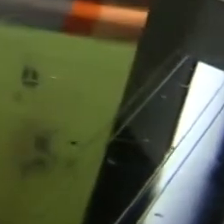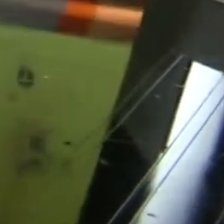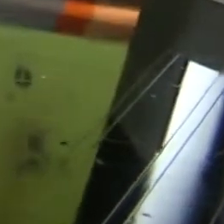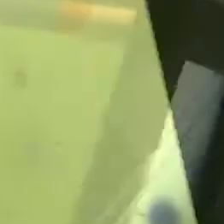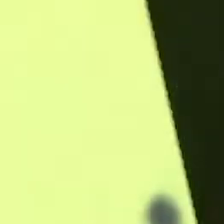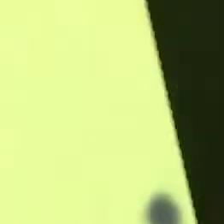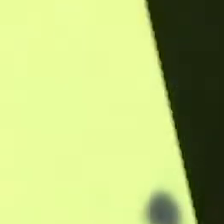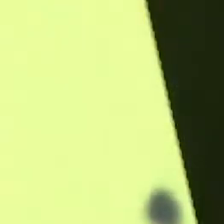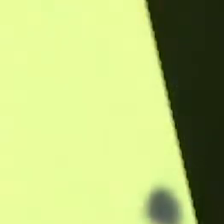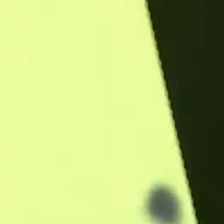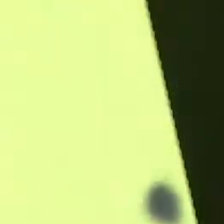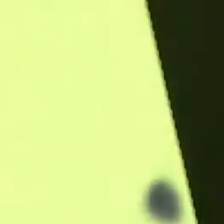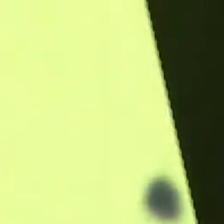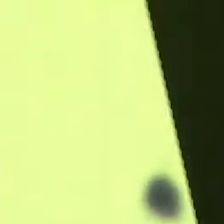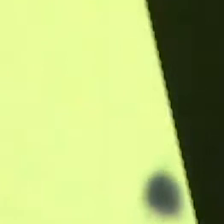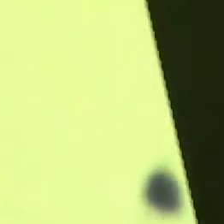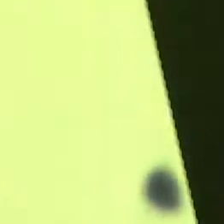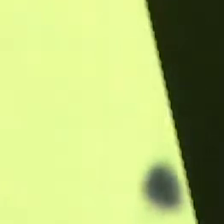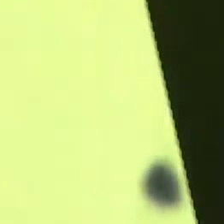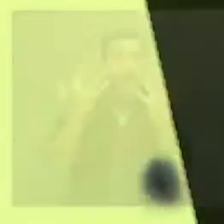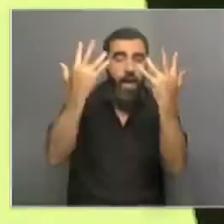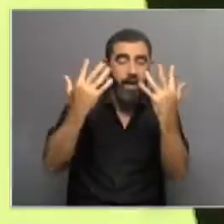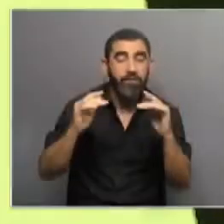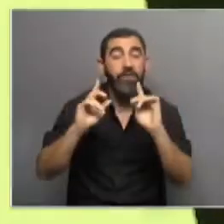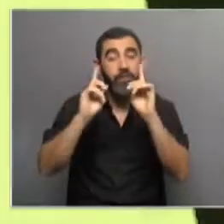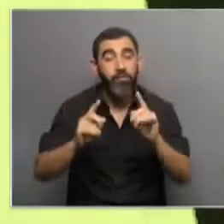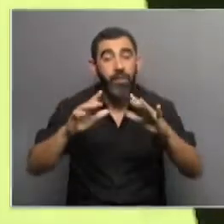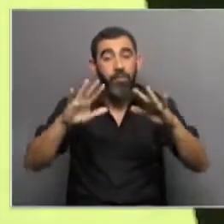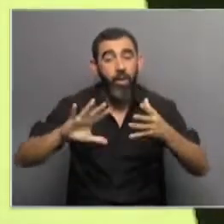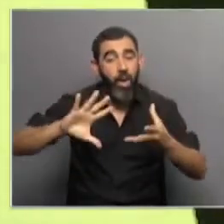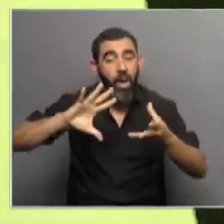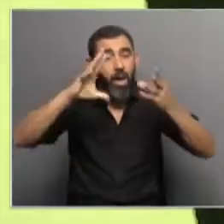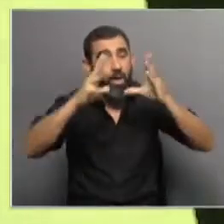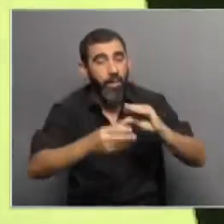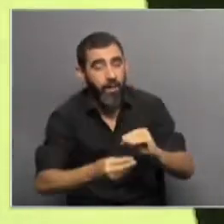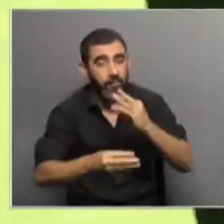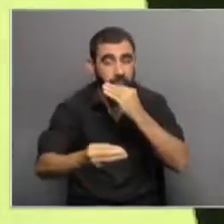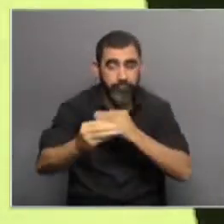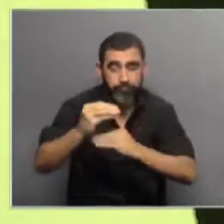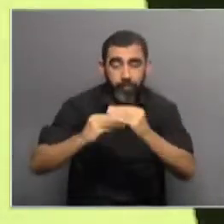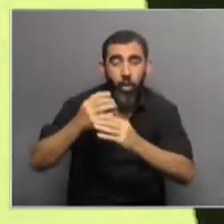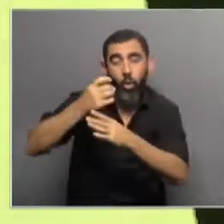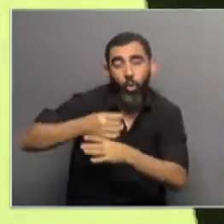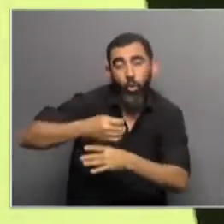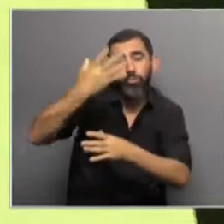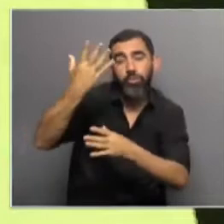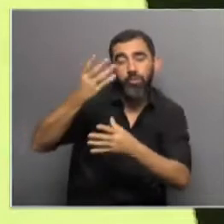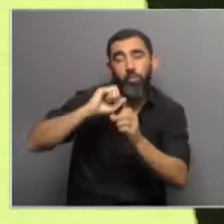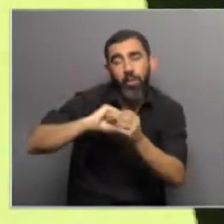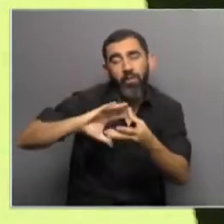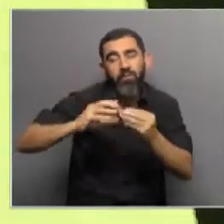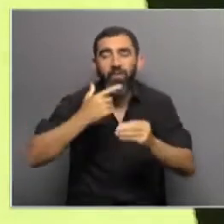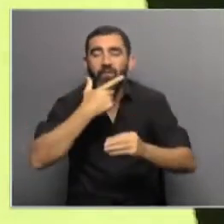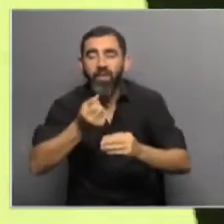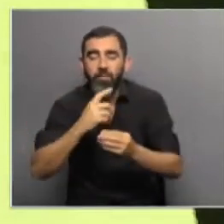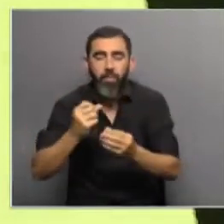Reducción de emisiones, mitigación, adaptación, resiliencia, conceptos que pueden sonar abstractos pero que